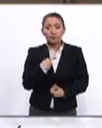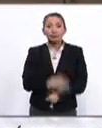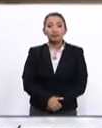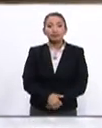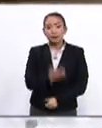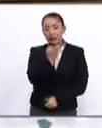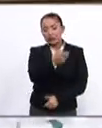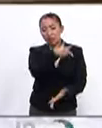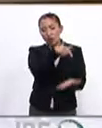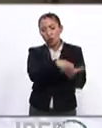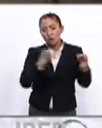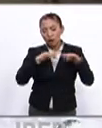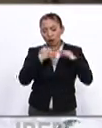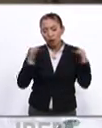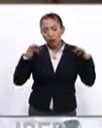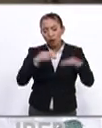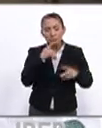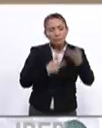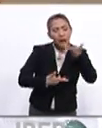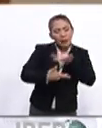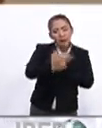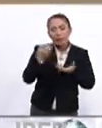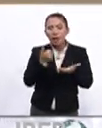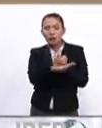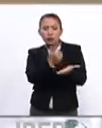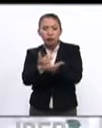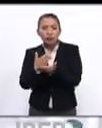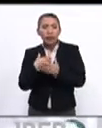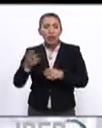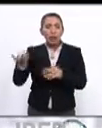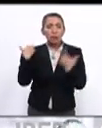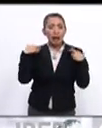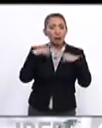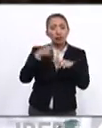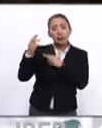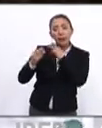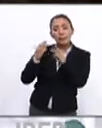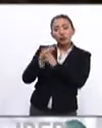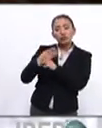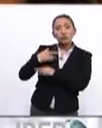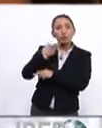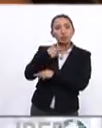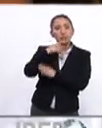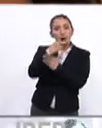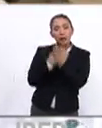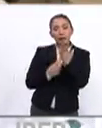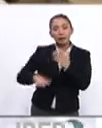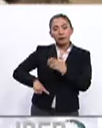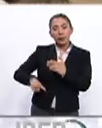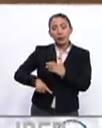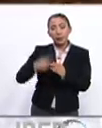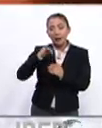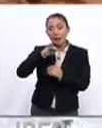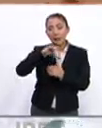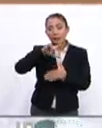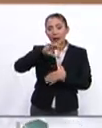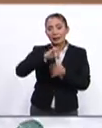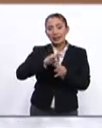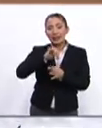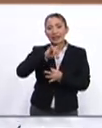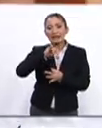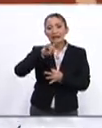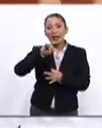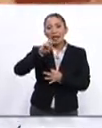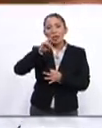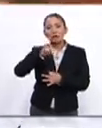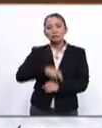Es un punto de encuentro, diálogo y cooperación entre la academia y el mundo de las políticas públicas. Para Iberoamérica al Día,